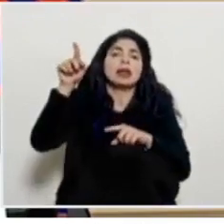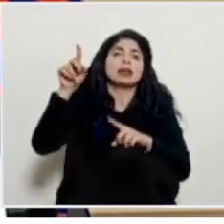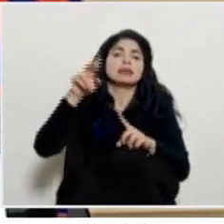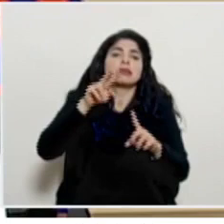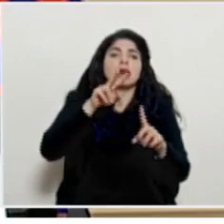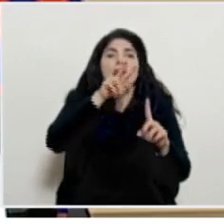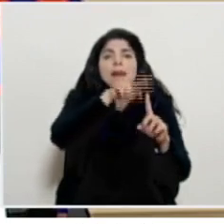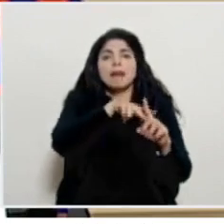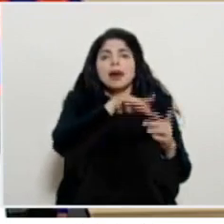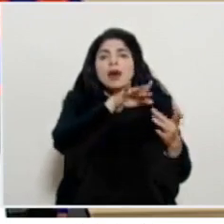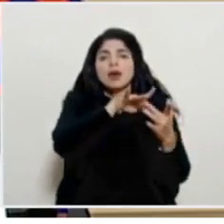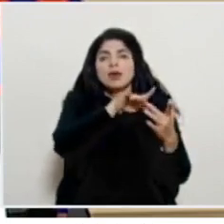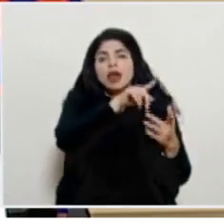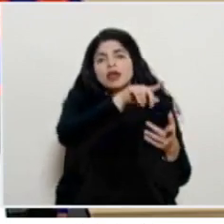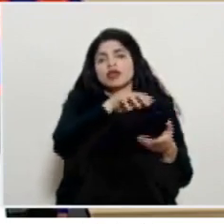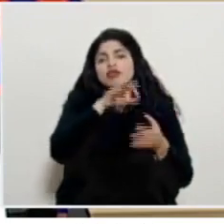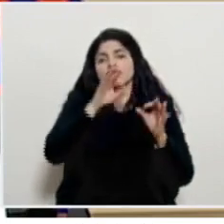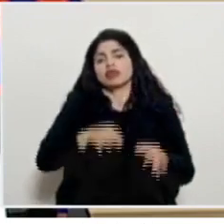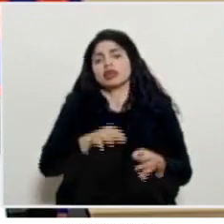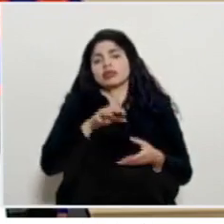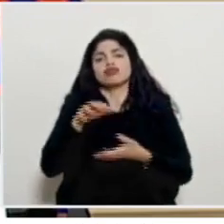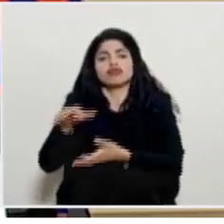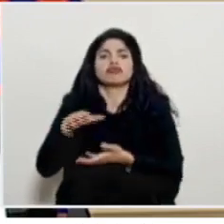y ellos asignan las dosis